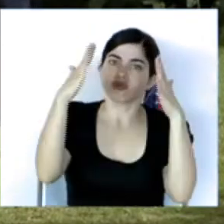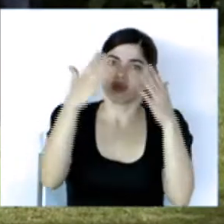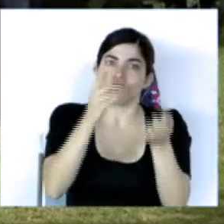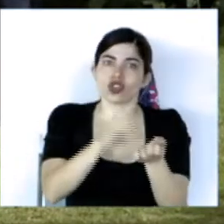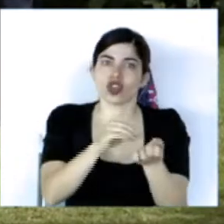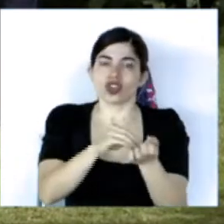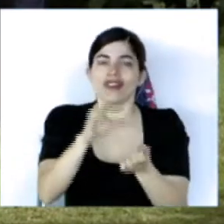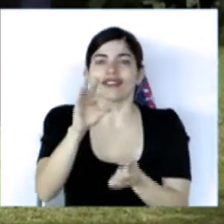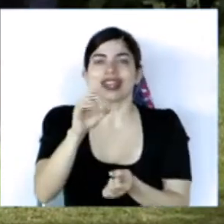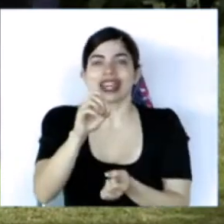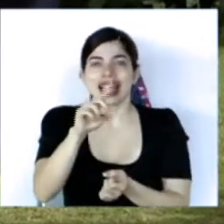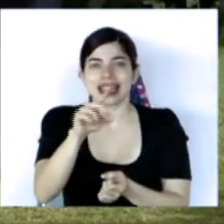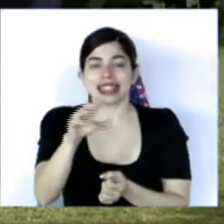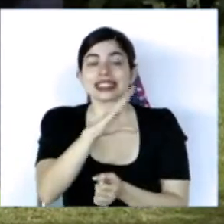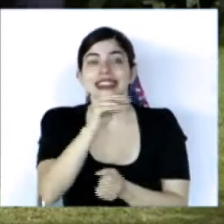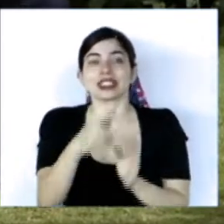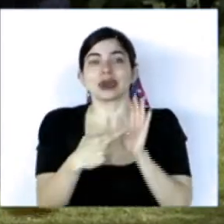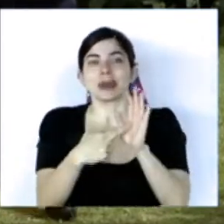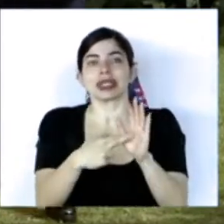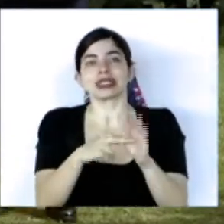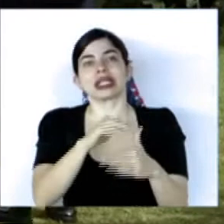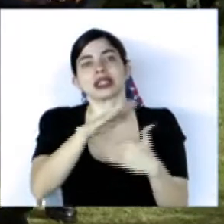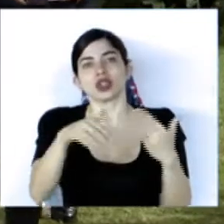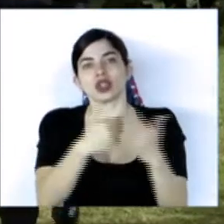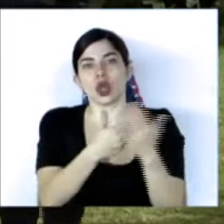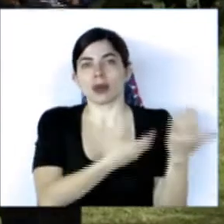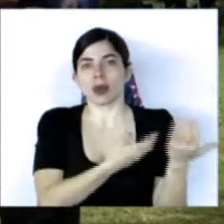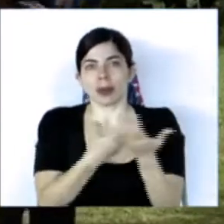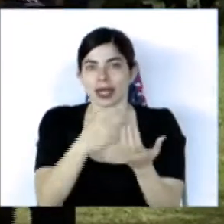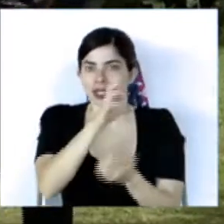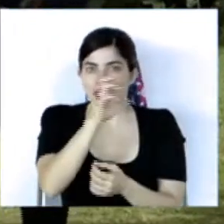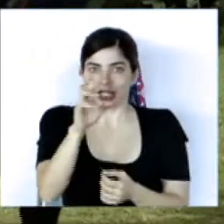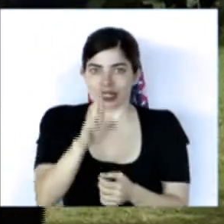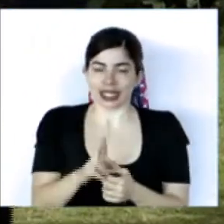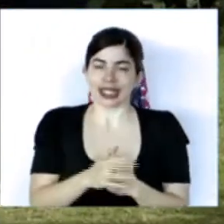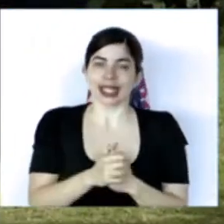Fernández y en su representación para el Benemérito Cuerpo de Bomberos de Costa Rica